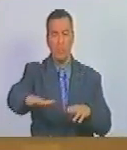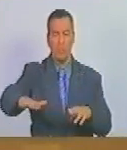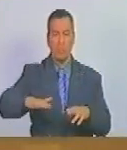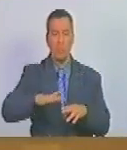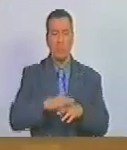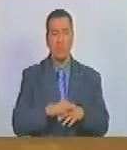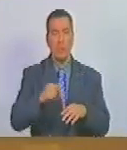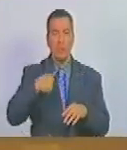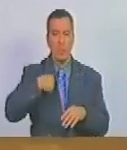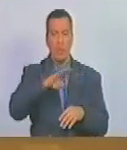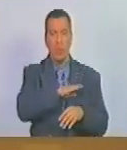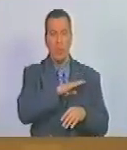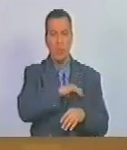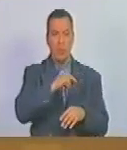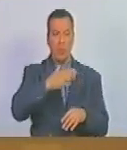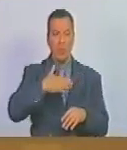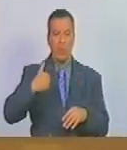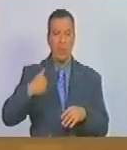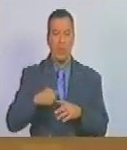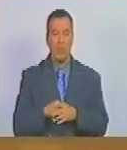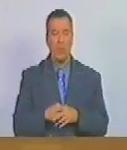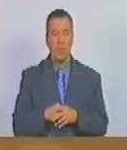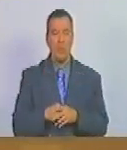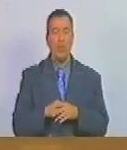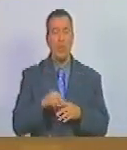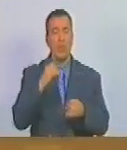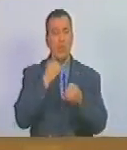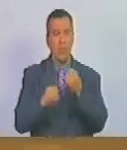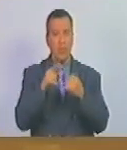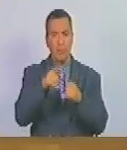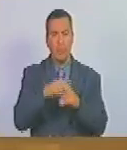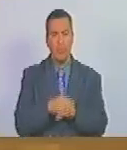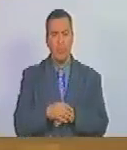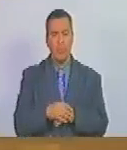Yo quisiera, para concluir,